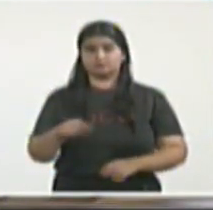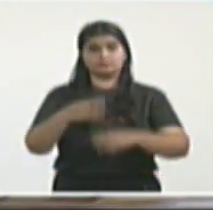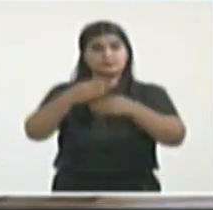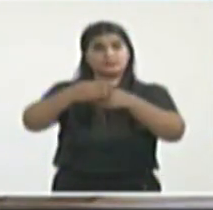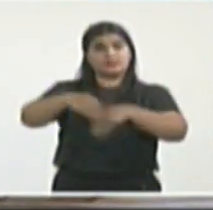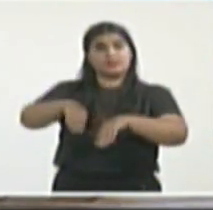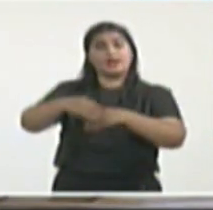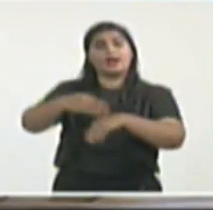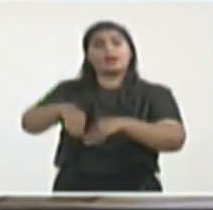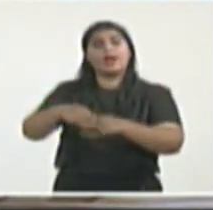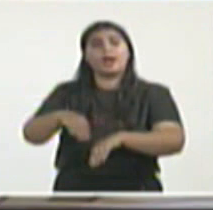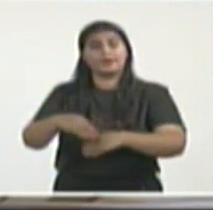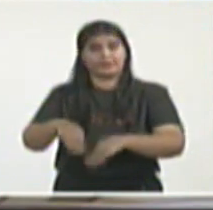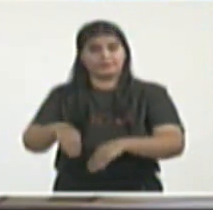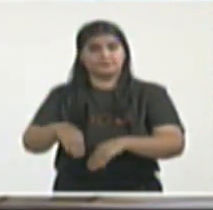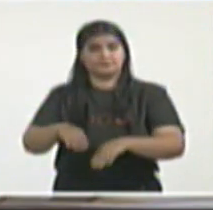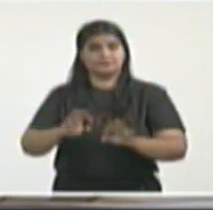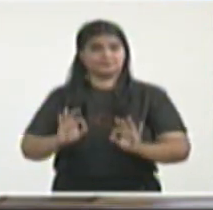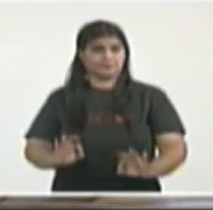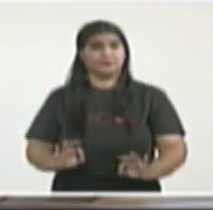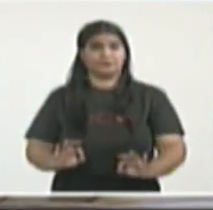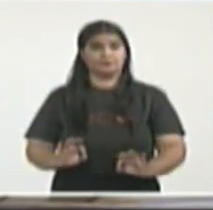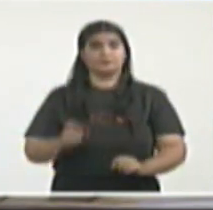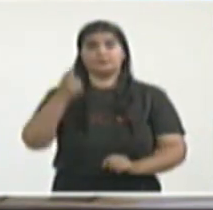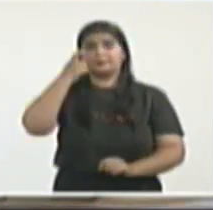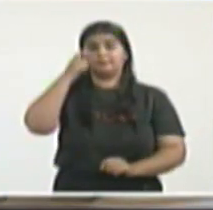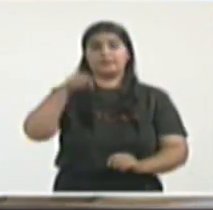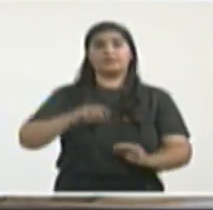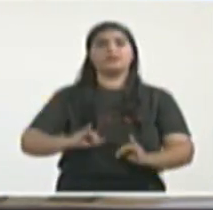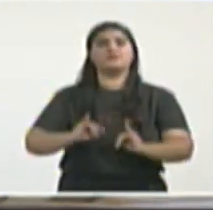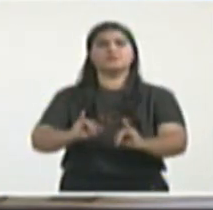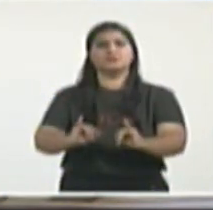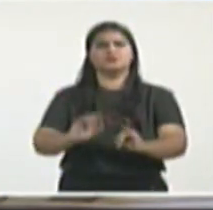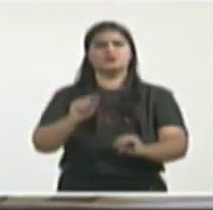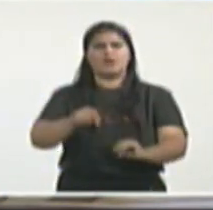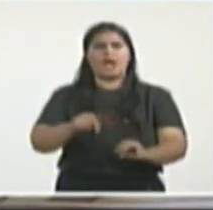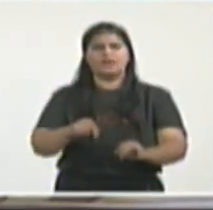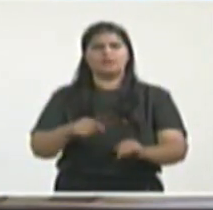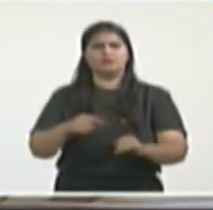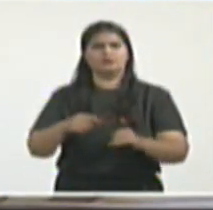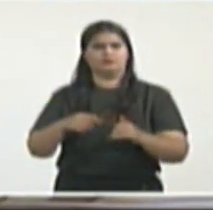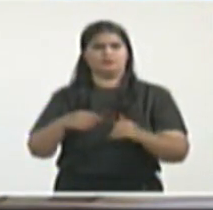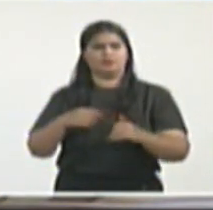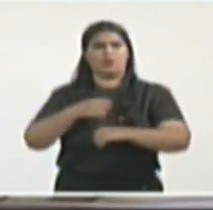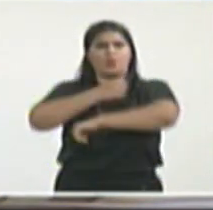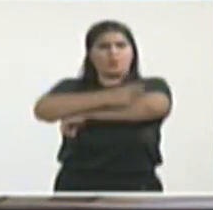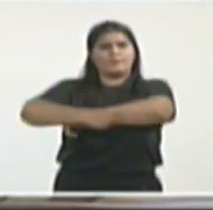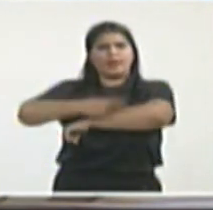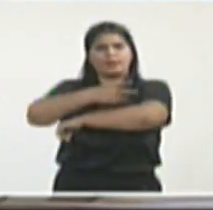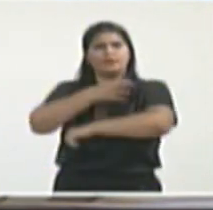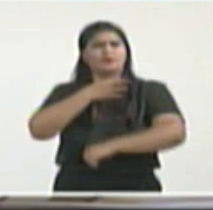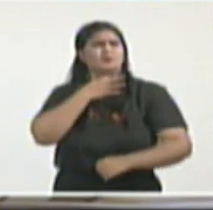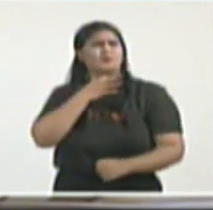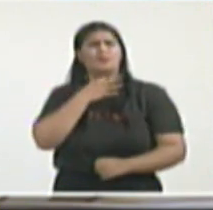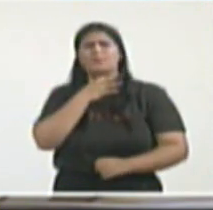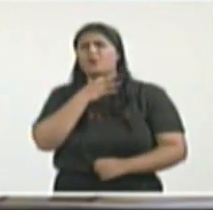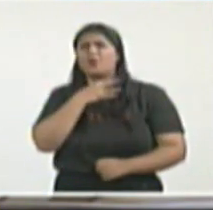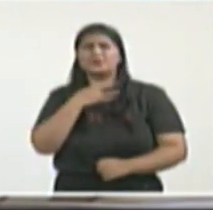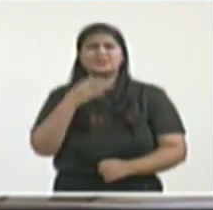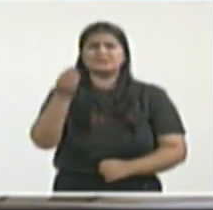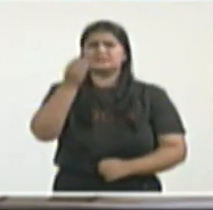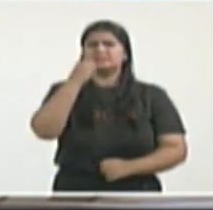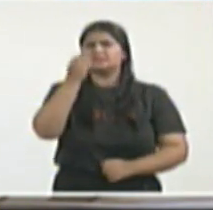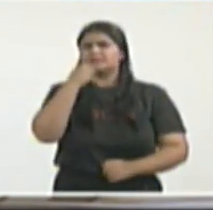esta comparecencia para entender que no está hablando aquí un gobierno en crisis ni un país que esté en situación de